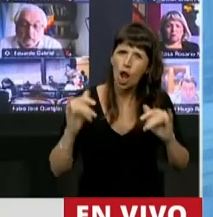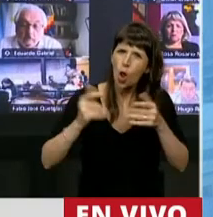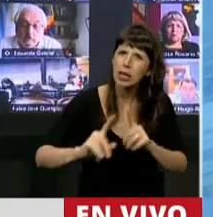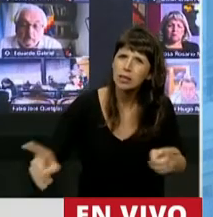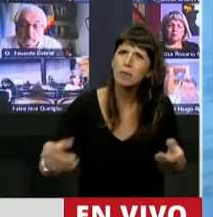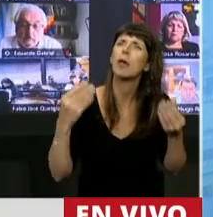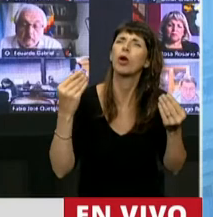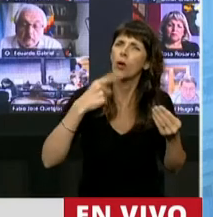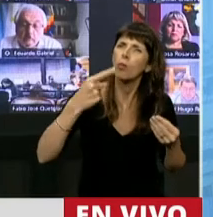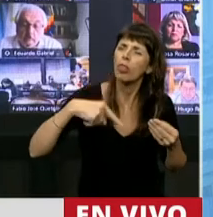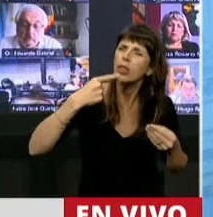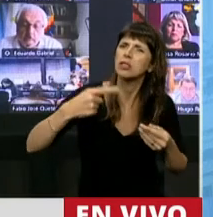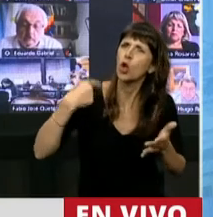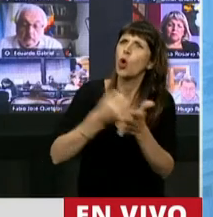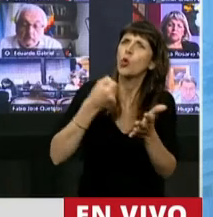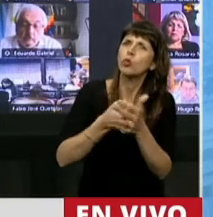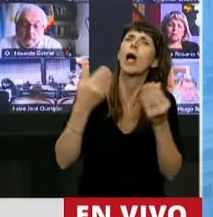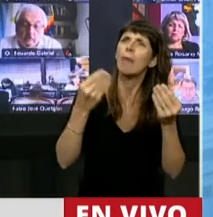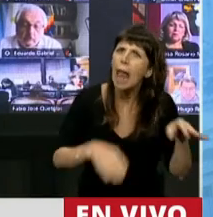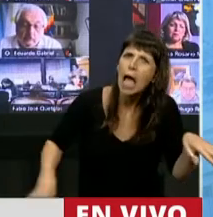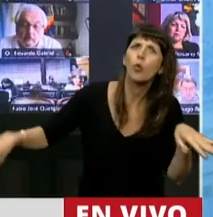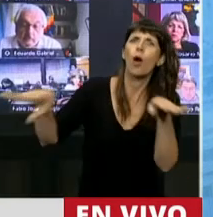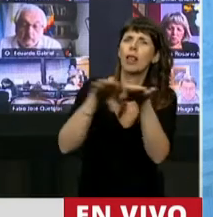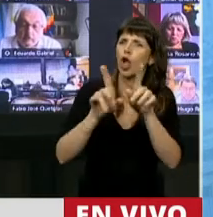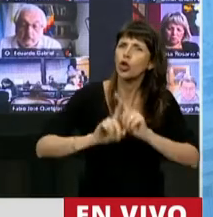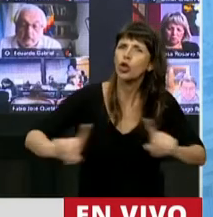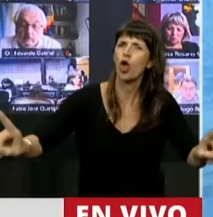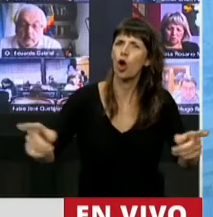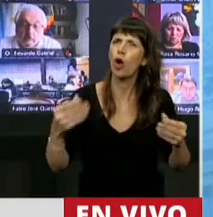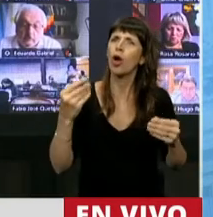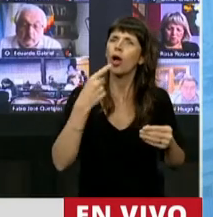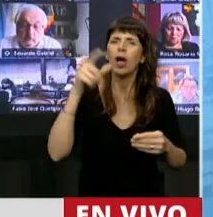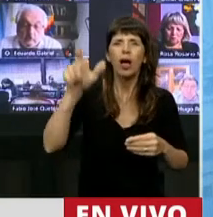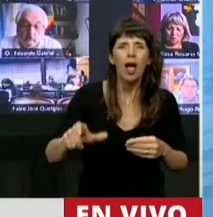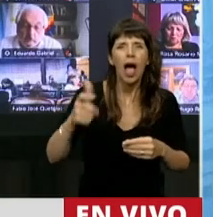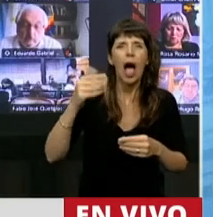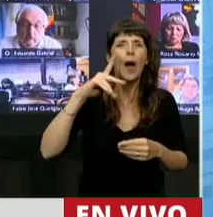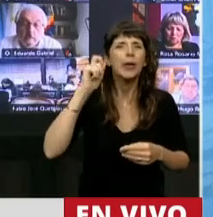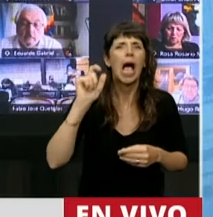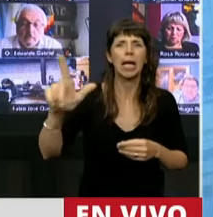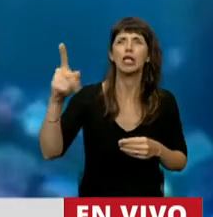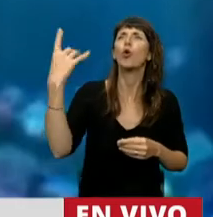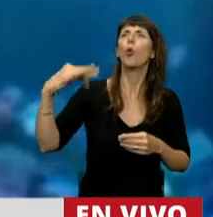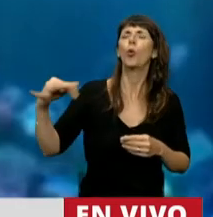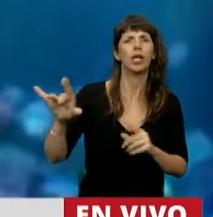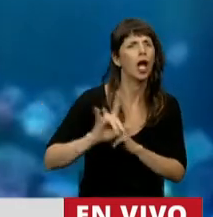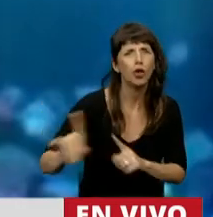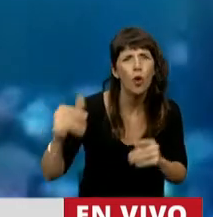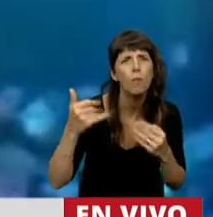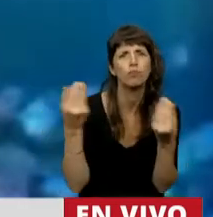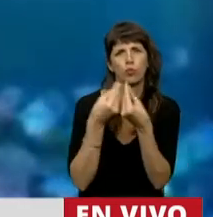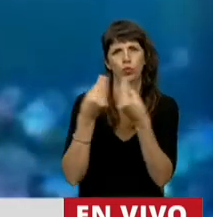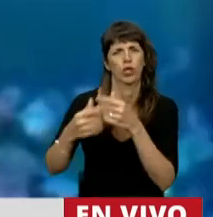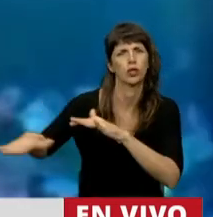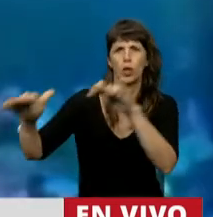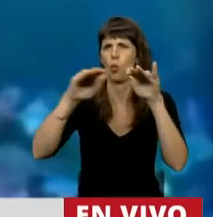por igualdad, cuando en realidad no demuestran que Abigail no es un caso aislado, sino uno de los muchos casos que